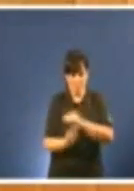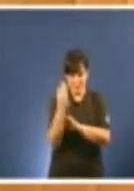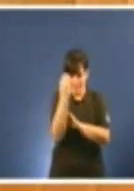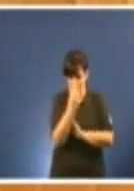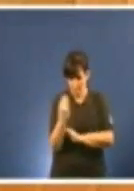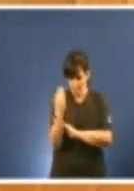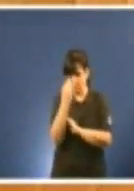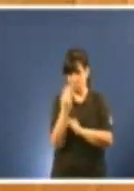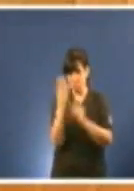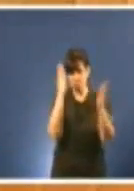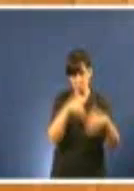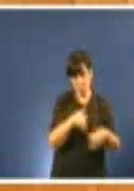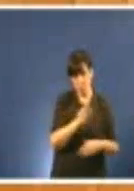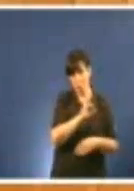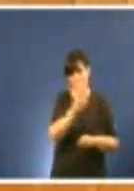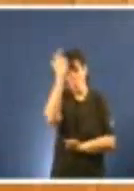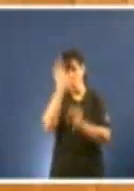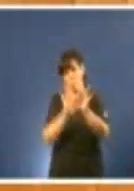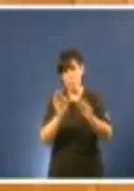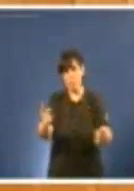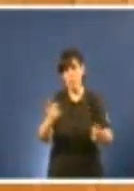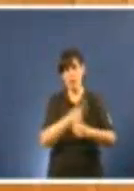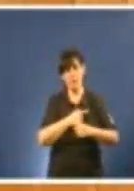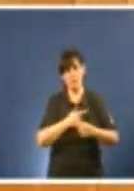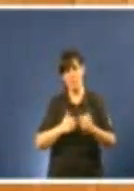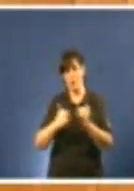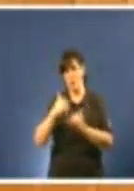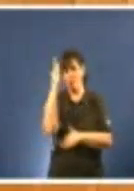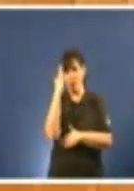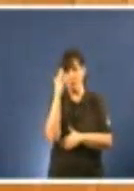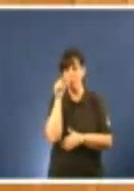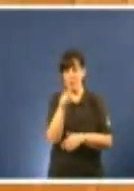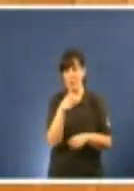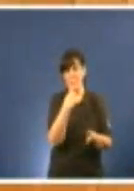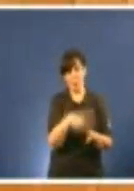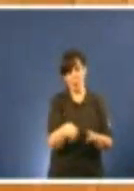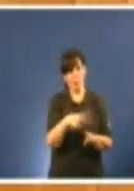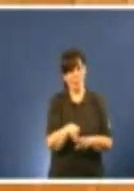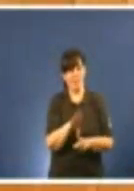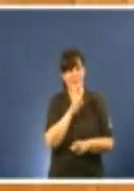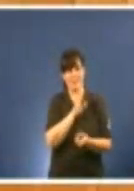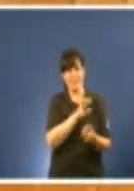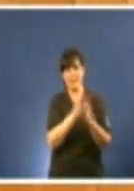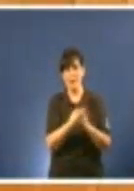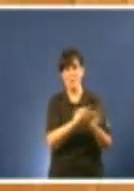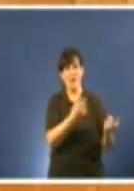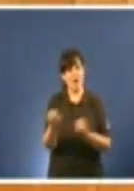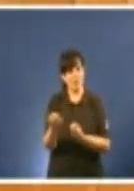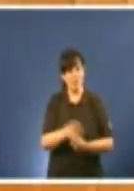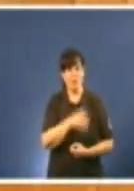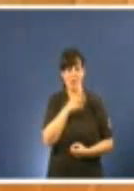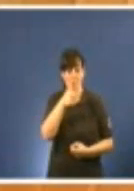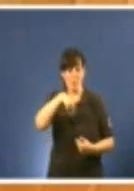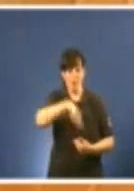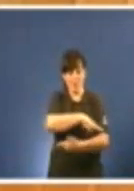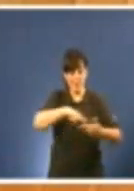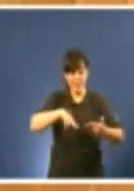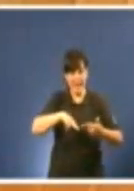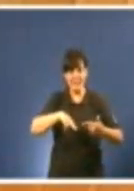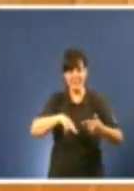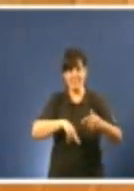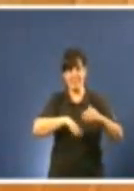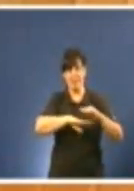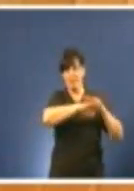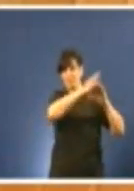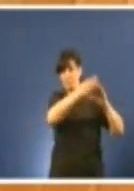ou as altas tasas de desemprego. hai moito que cambiar se non queremos que Galiza acabe convertíndose nun deserto humano. E como